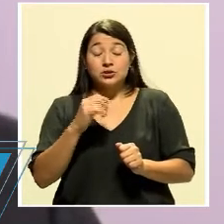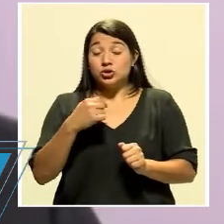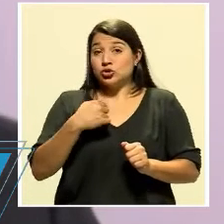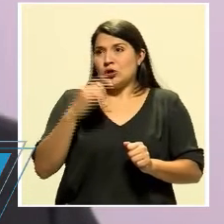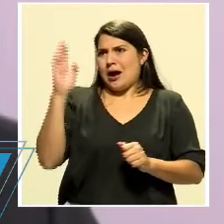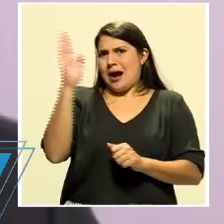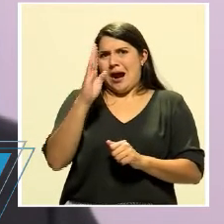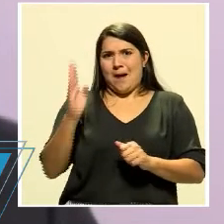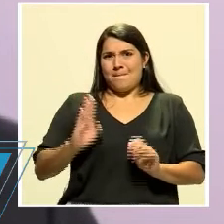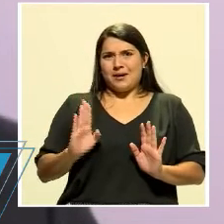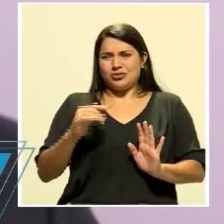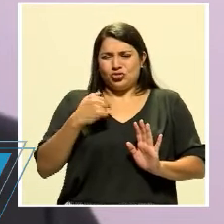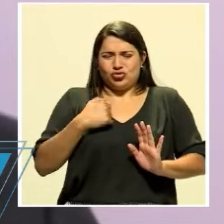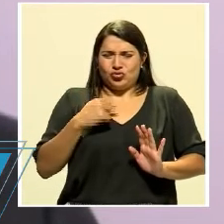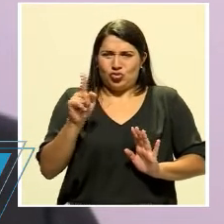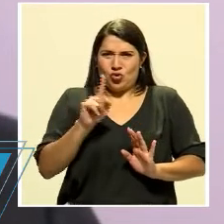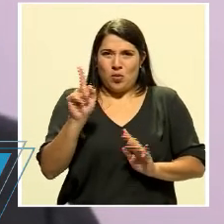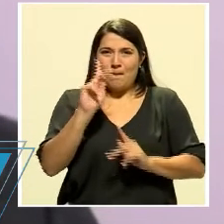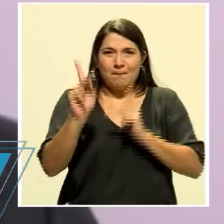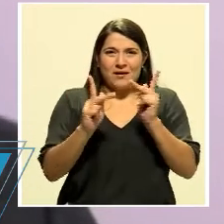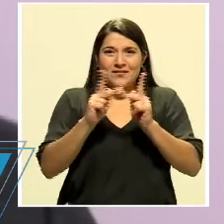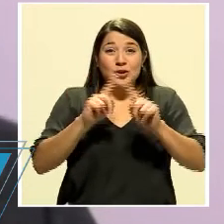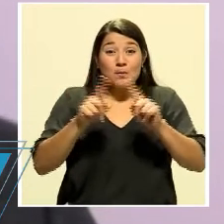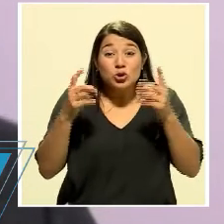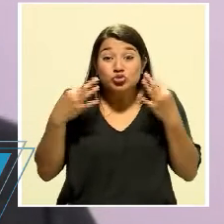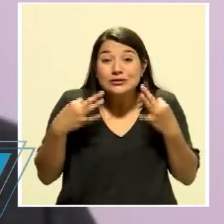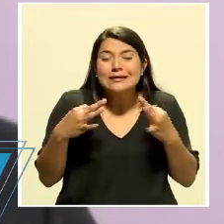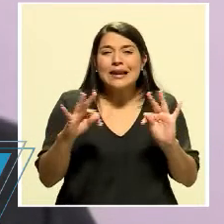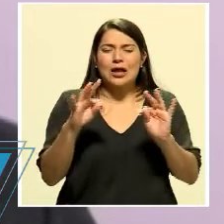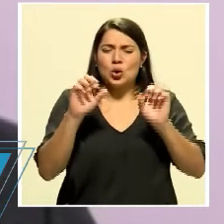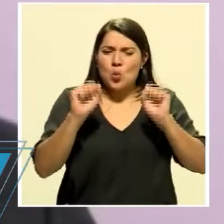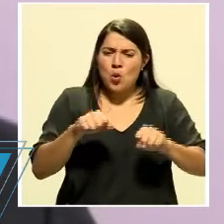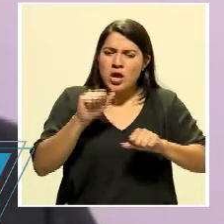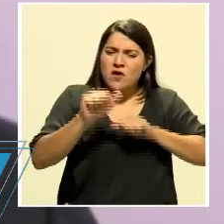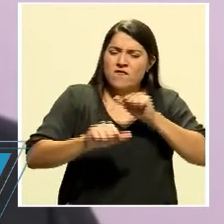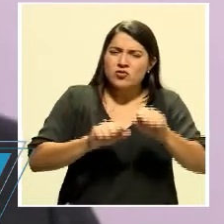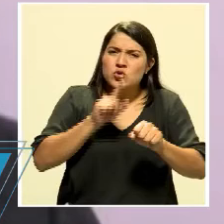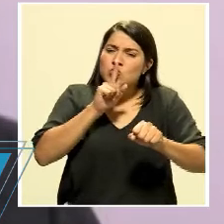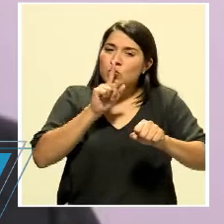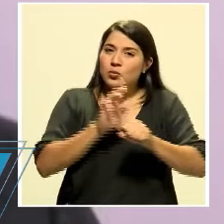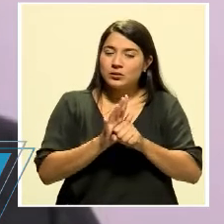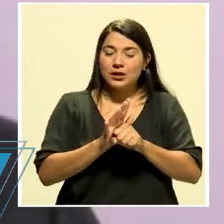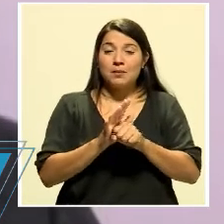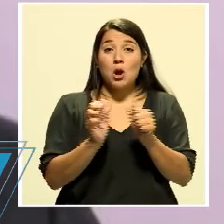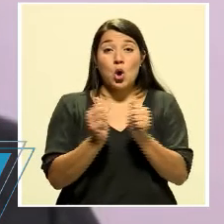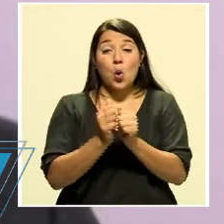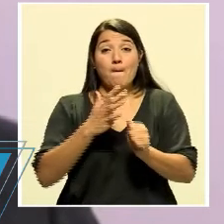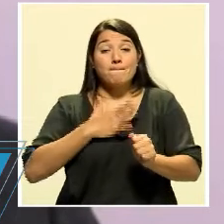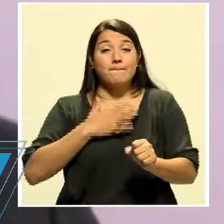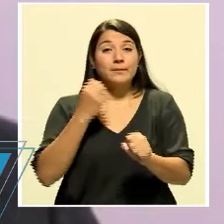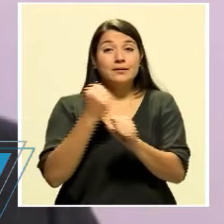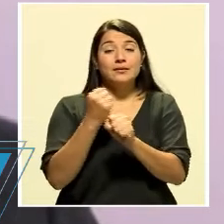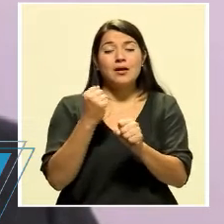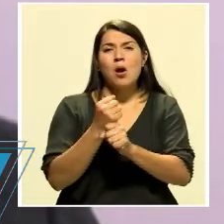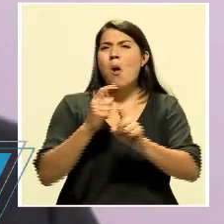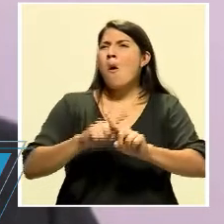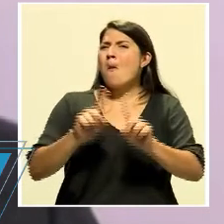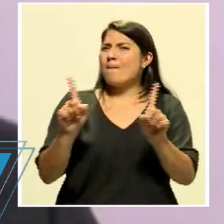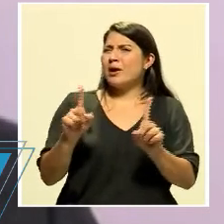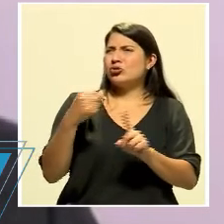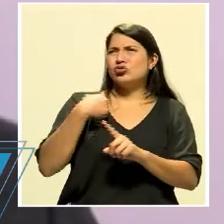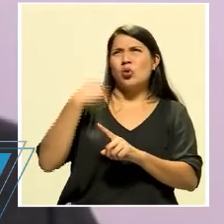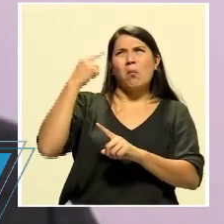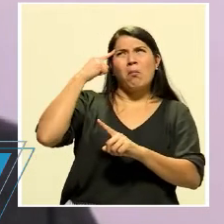lejos de ser perfecto, pero por lo menos trato de hacer ese esfuerzo y ese compromiso. Pero no hay ningún cálculo